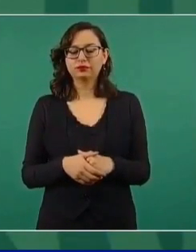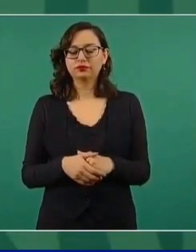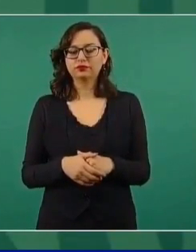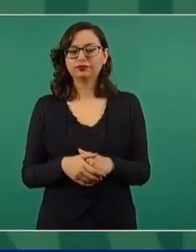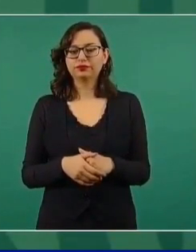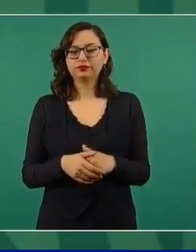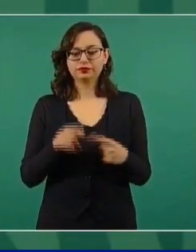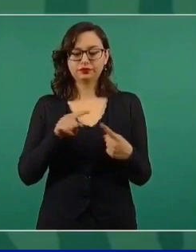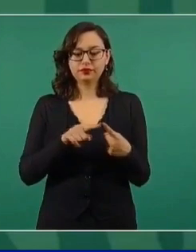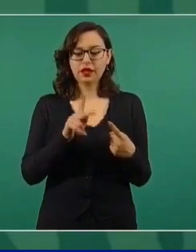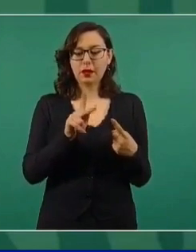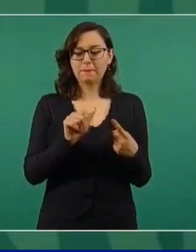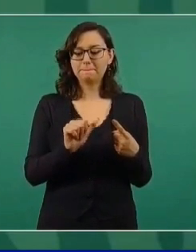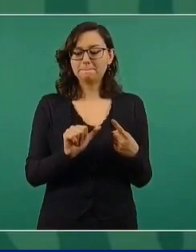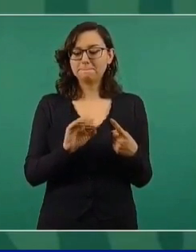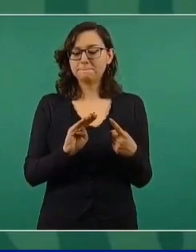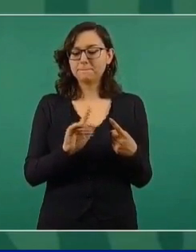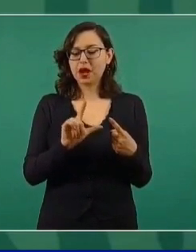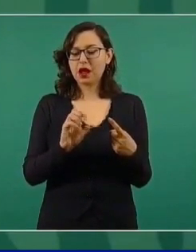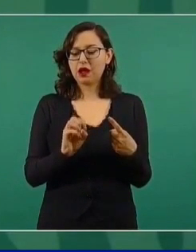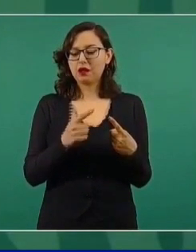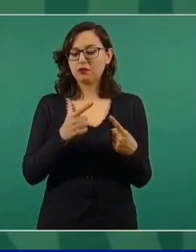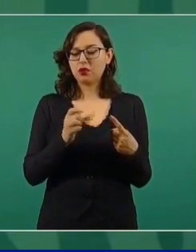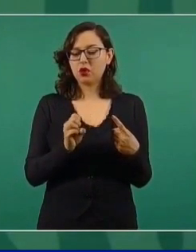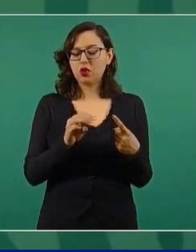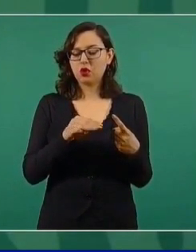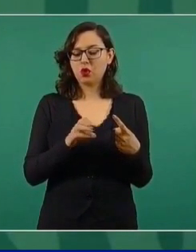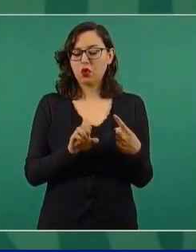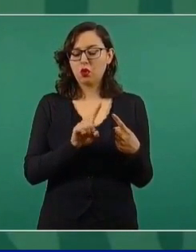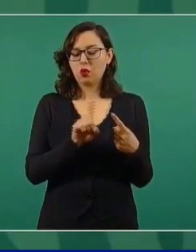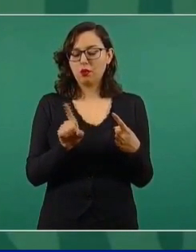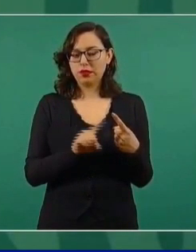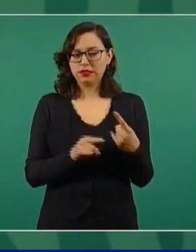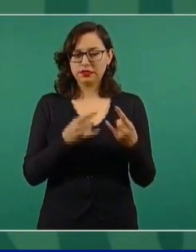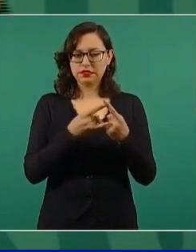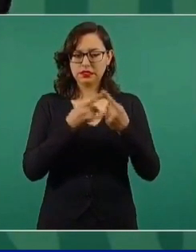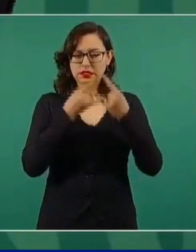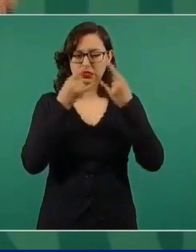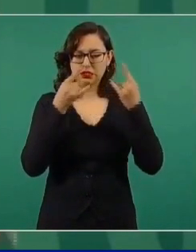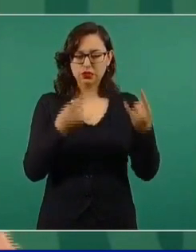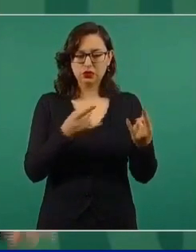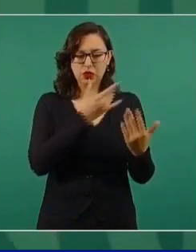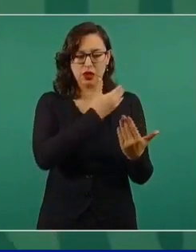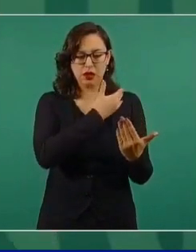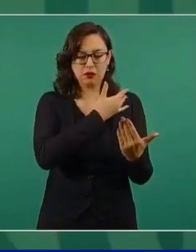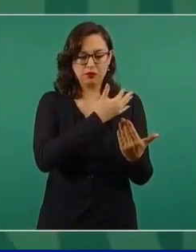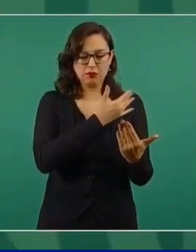y Cuadri,